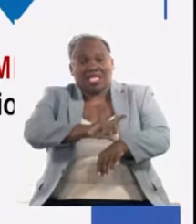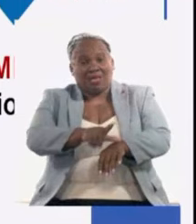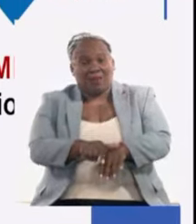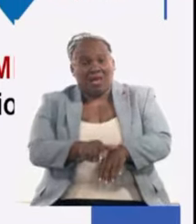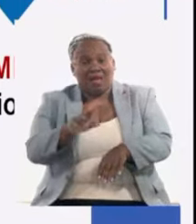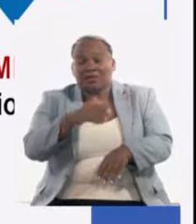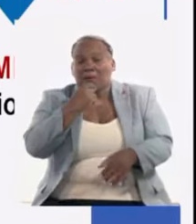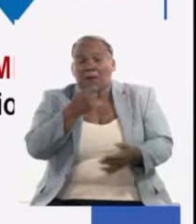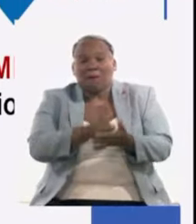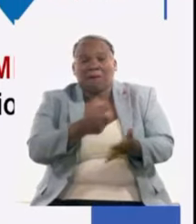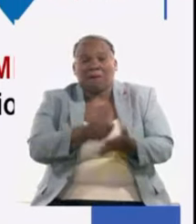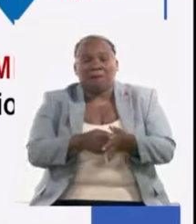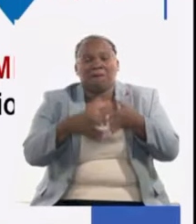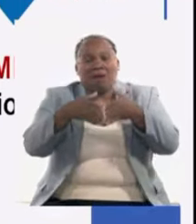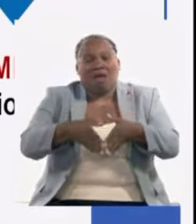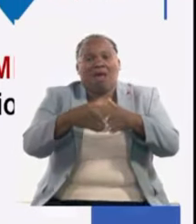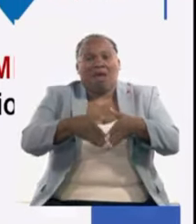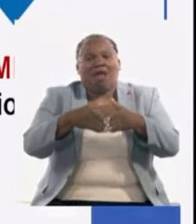no podemos pagar el barco